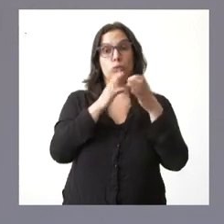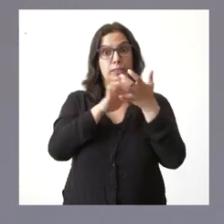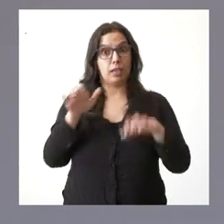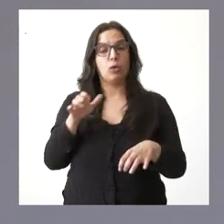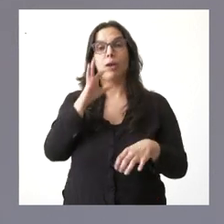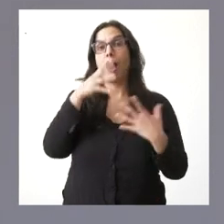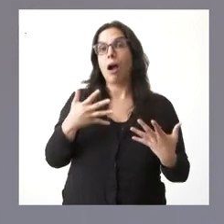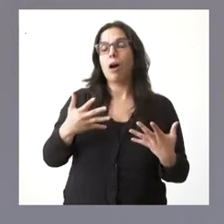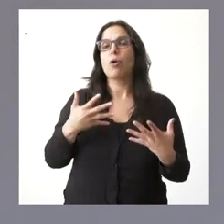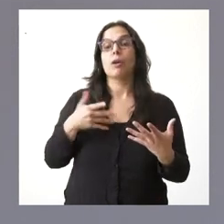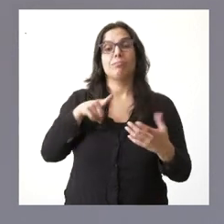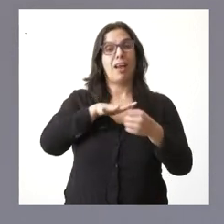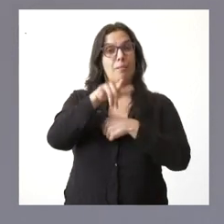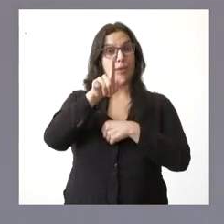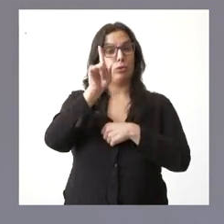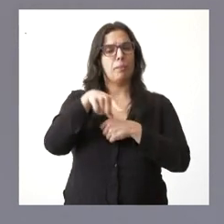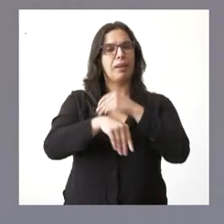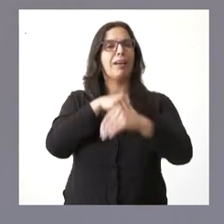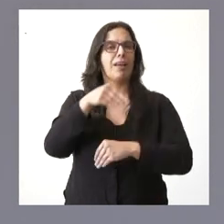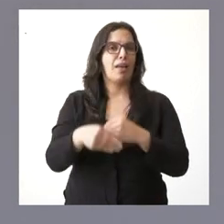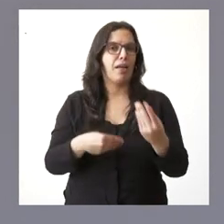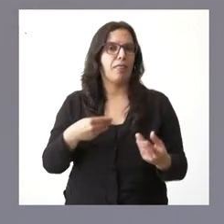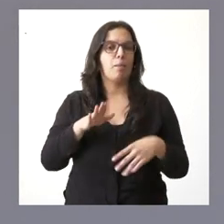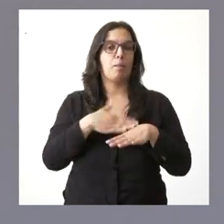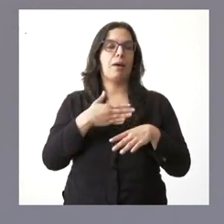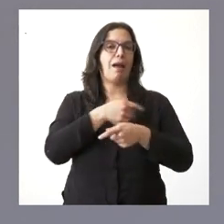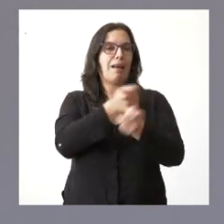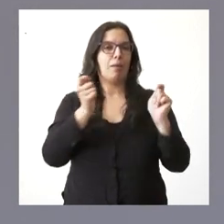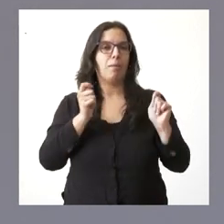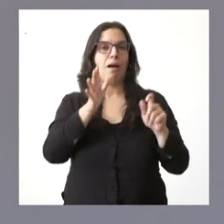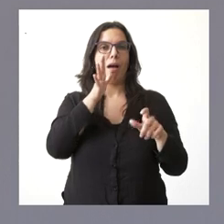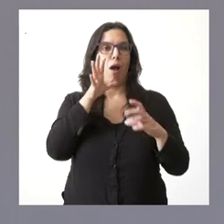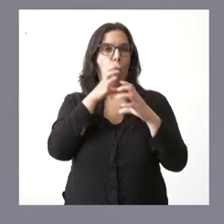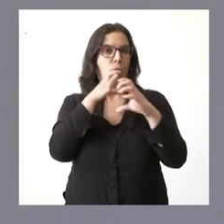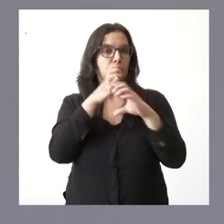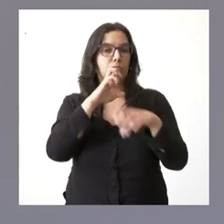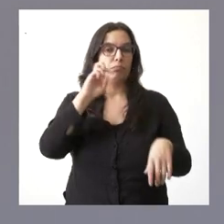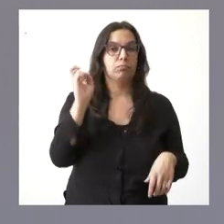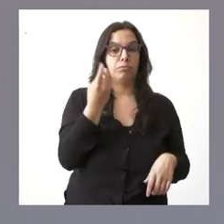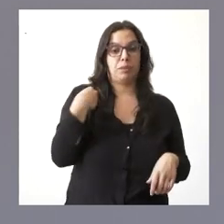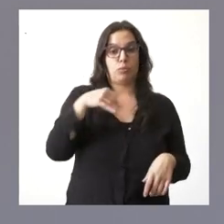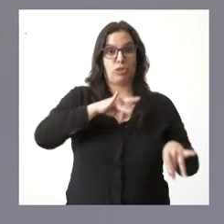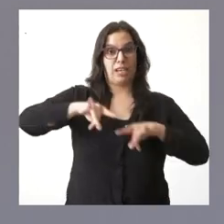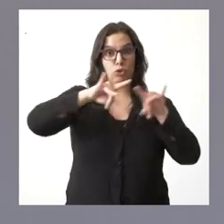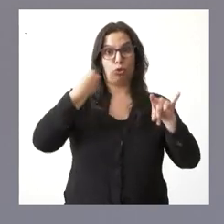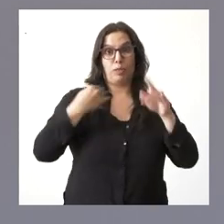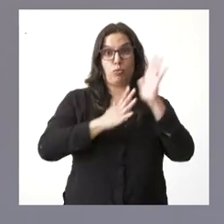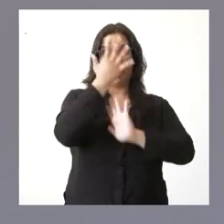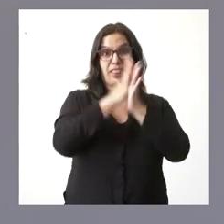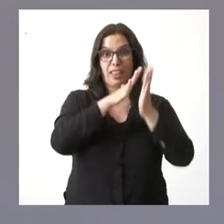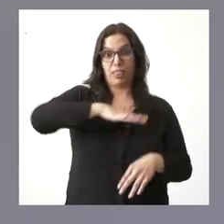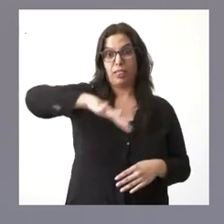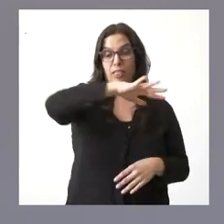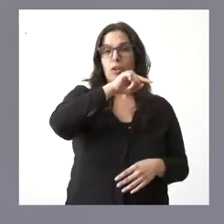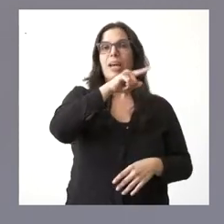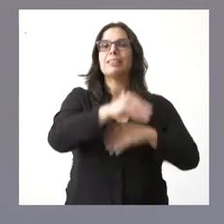haciendo en este mismo ámbito del abastecimiento de agua y en este mismo territorio de la Sierra de la Culebra es un total de